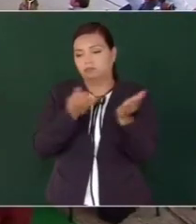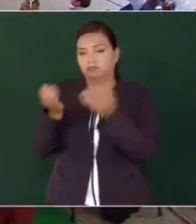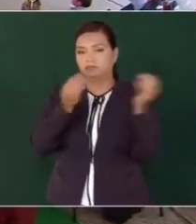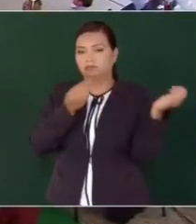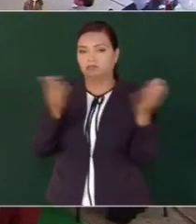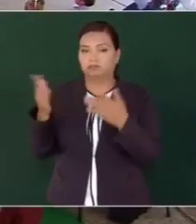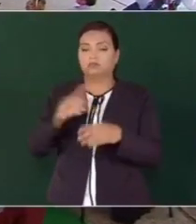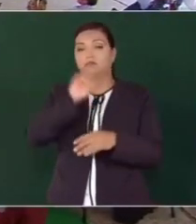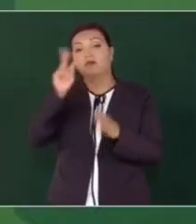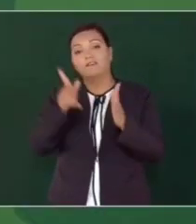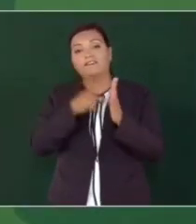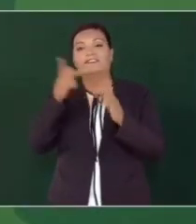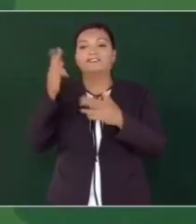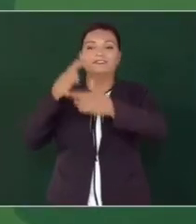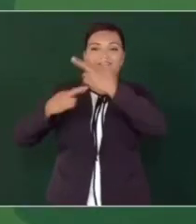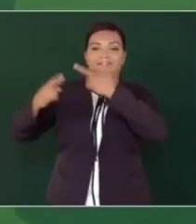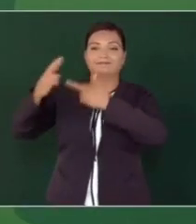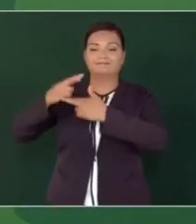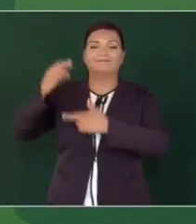regresa el tren,